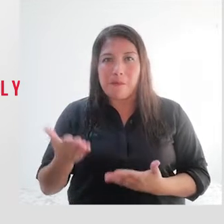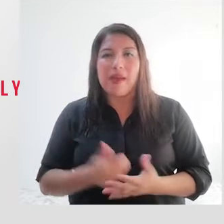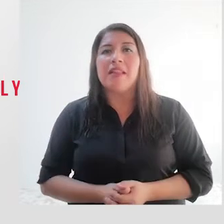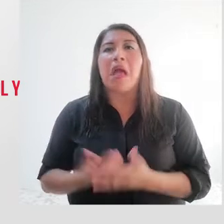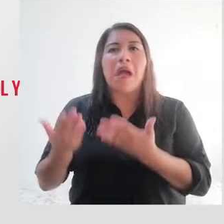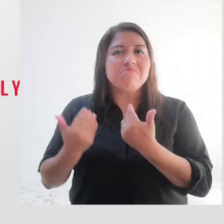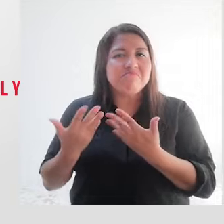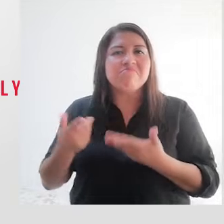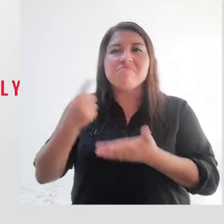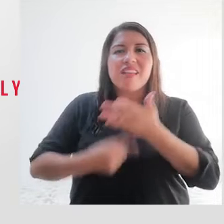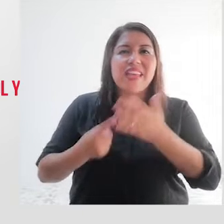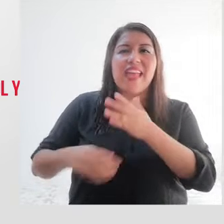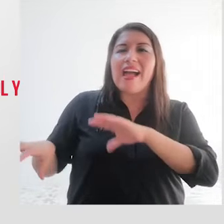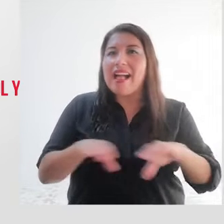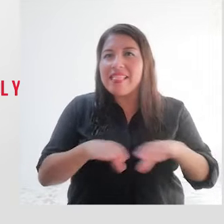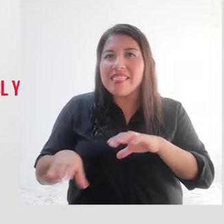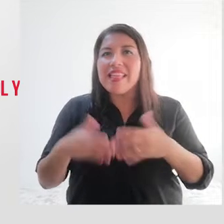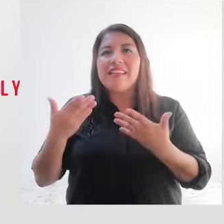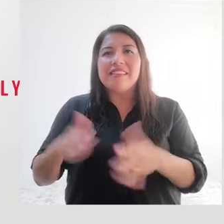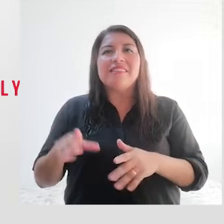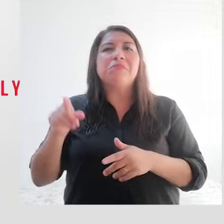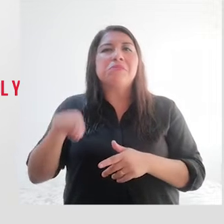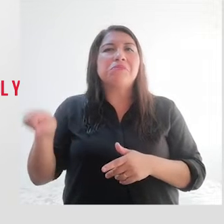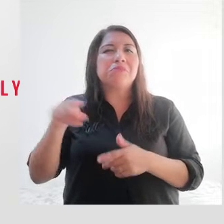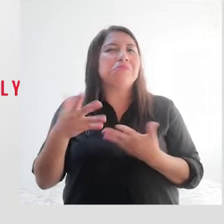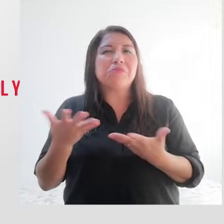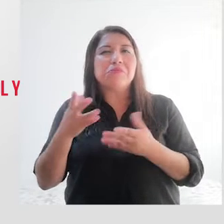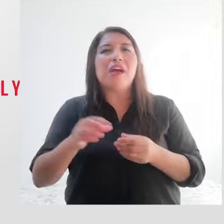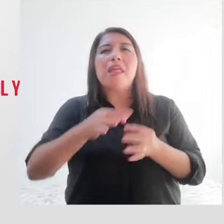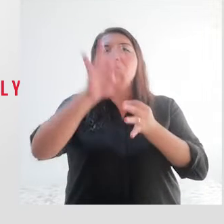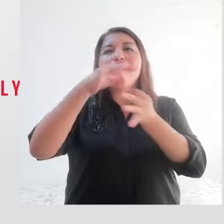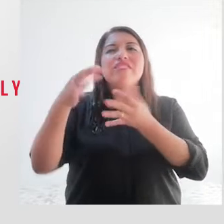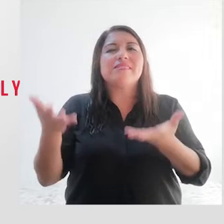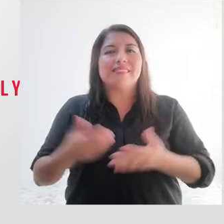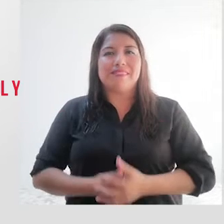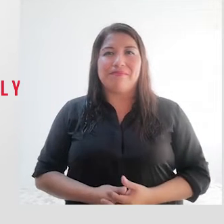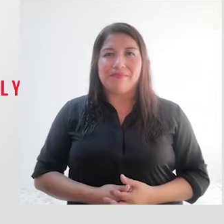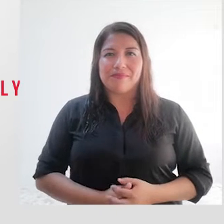de estas actividades y las acciones que se realizan en provincias.